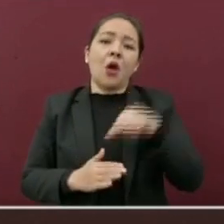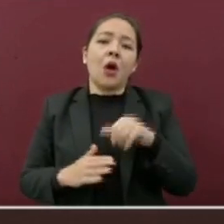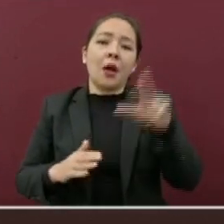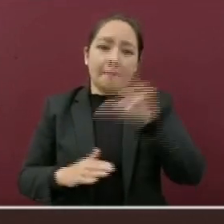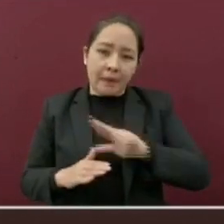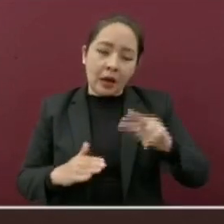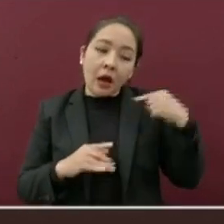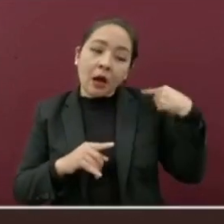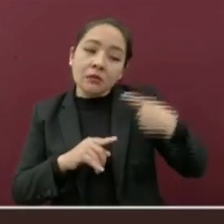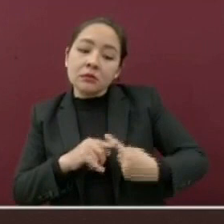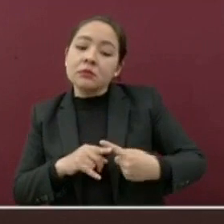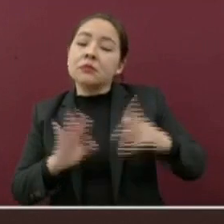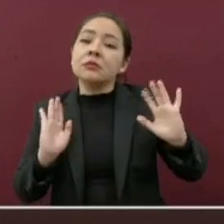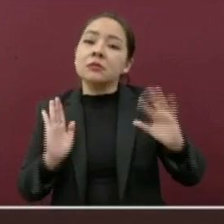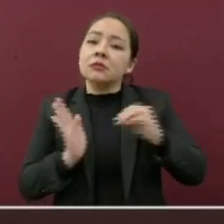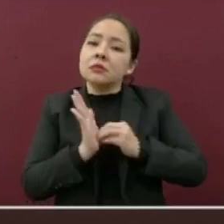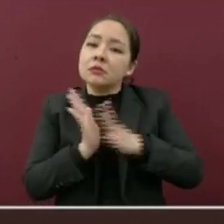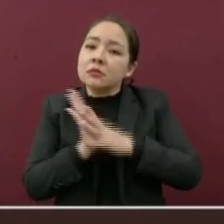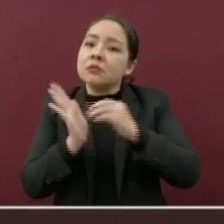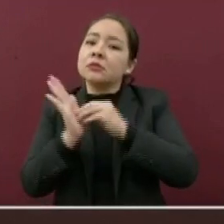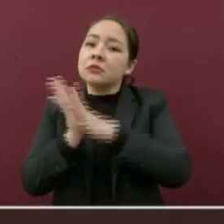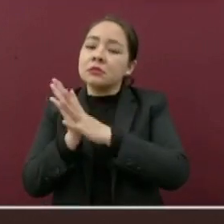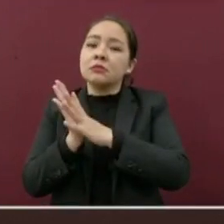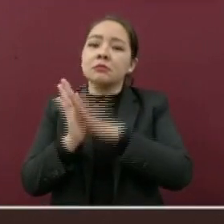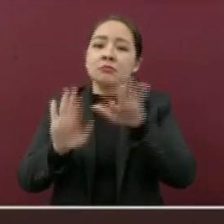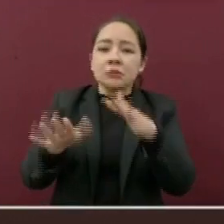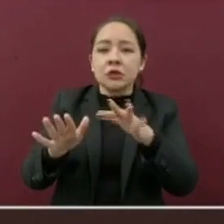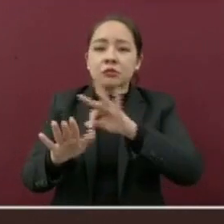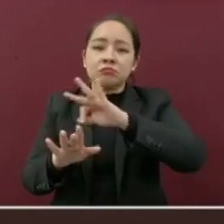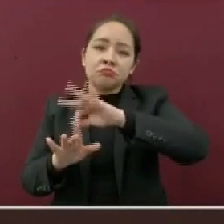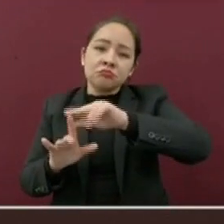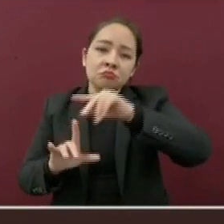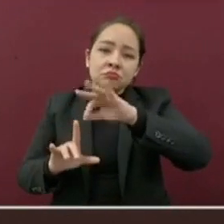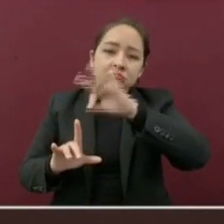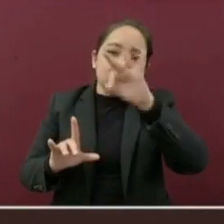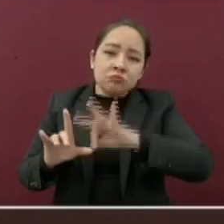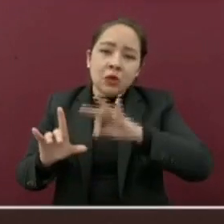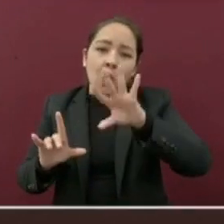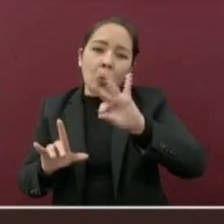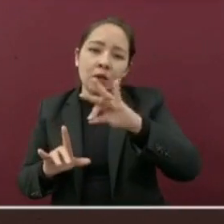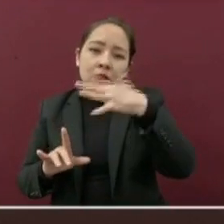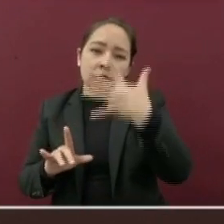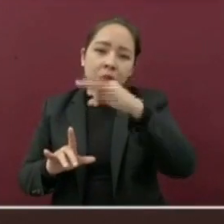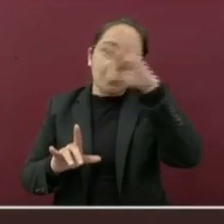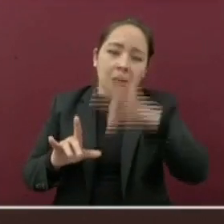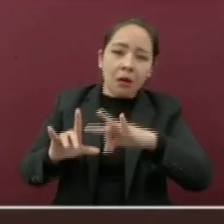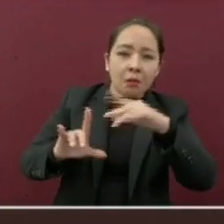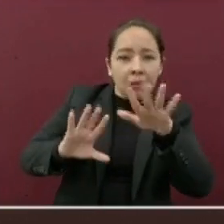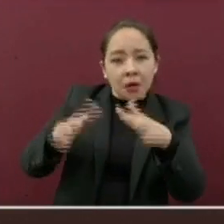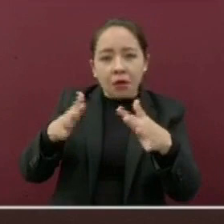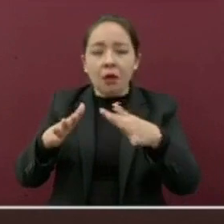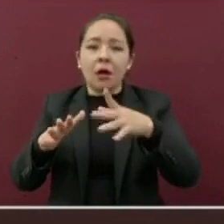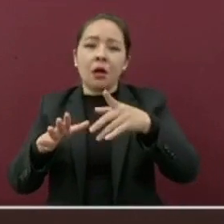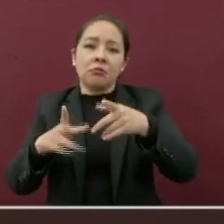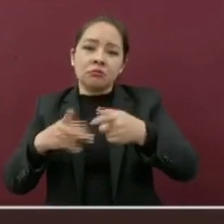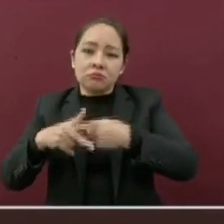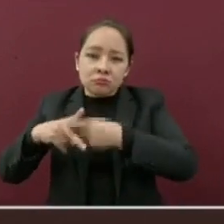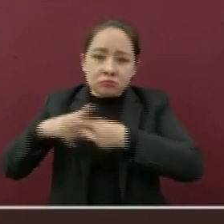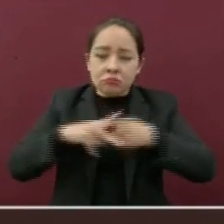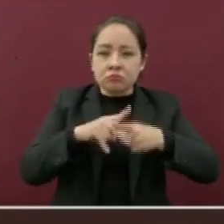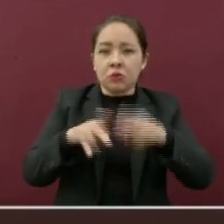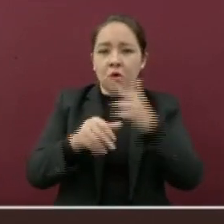Precisamente en ese sentido registramos un promedio de 45% de ocupación en hospitales COVID-19.